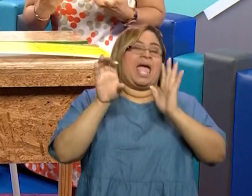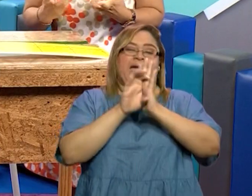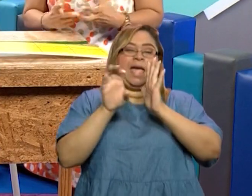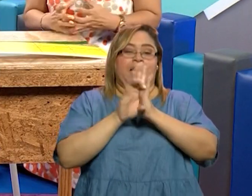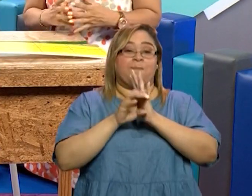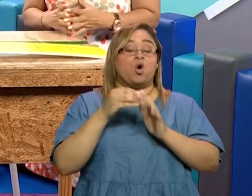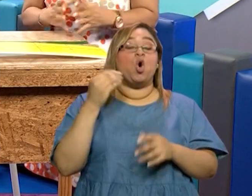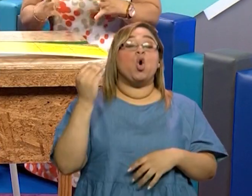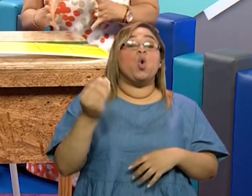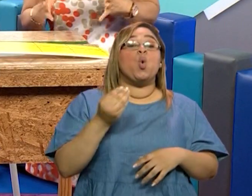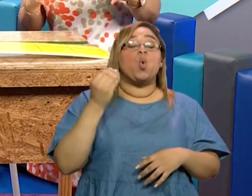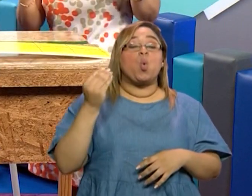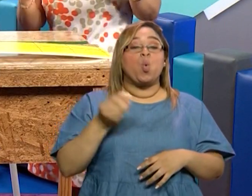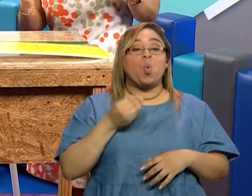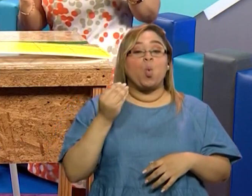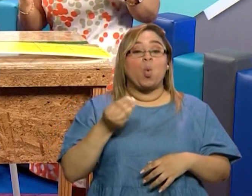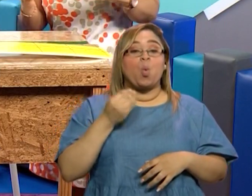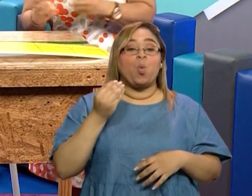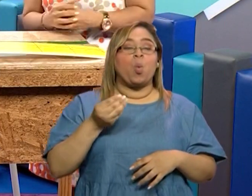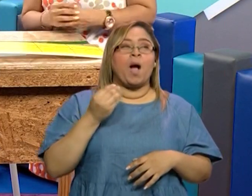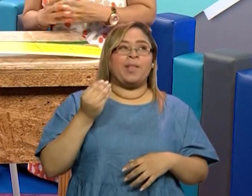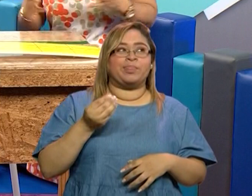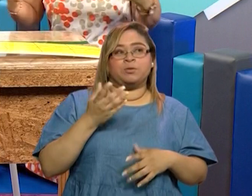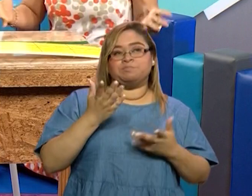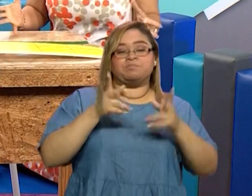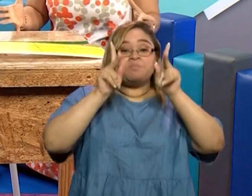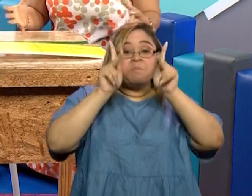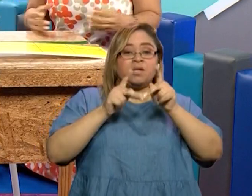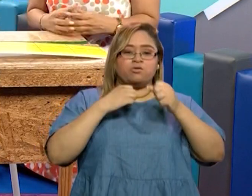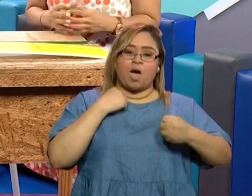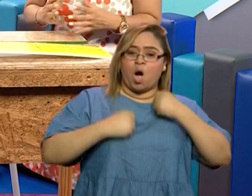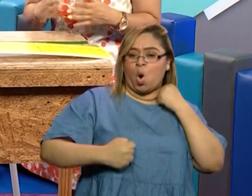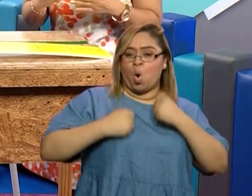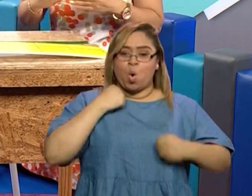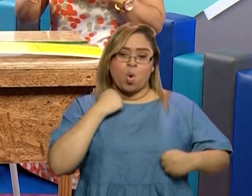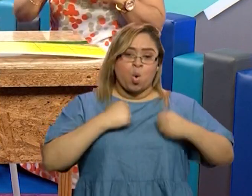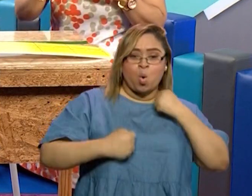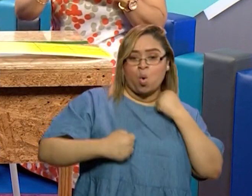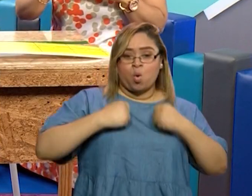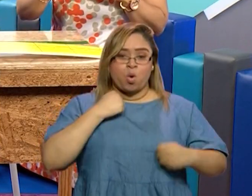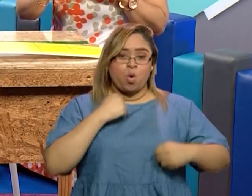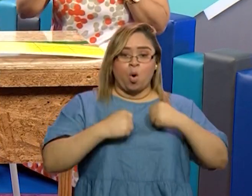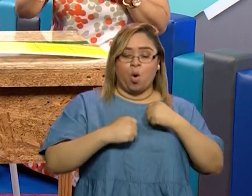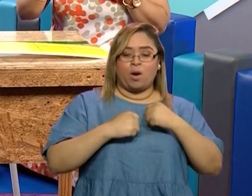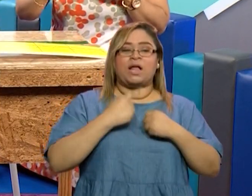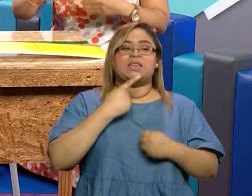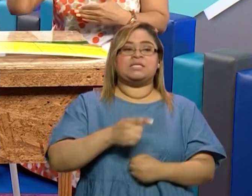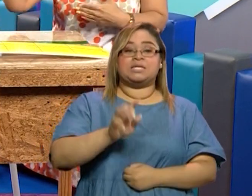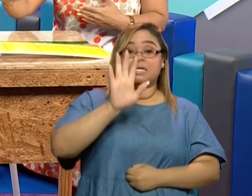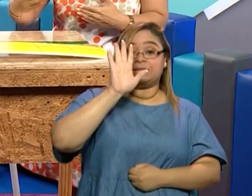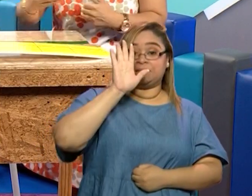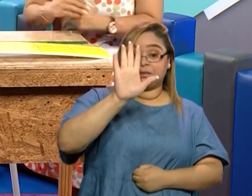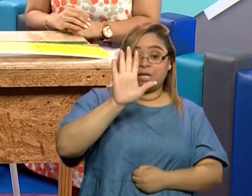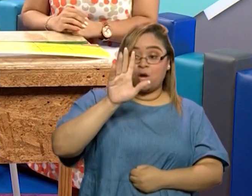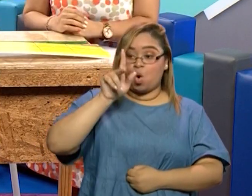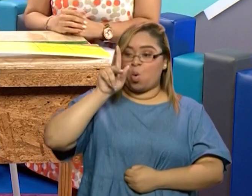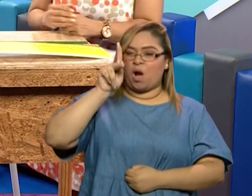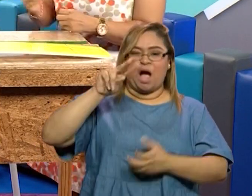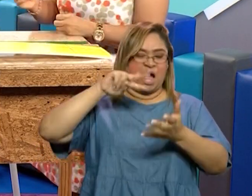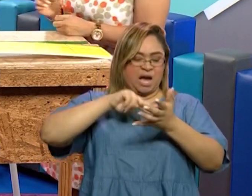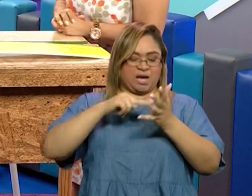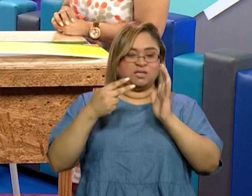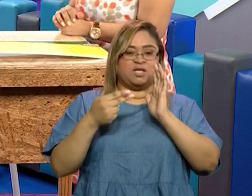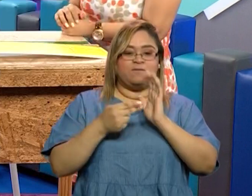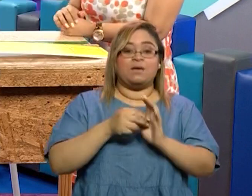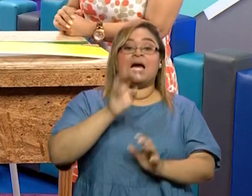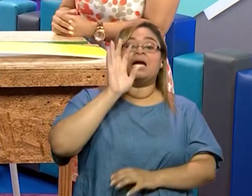ustedes escuchan de que 5K, 5 kilómetros, entonces ya ustedes saben que tienen que prepararse para cierta distancia.